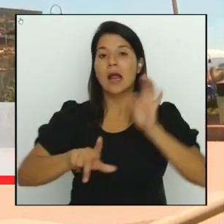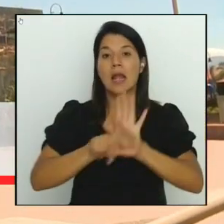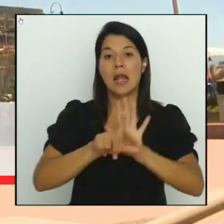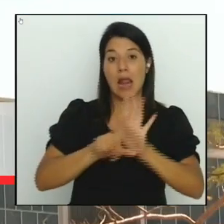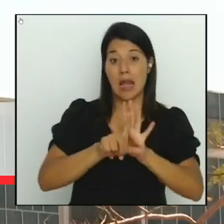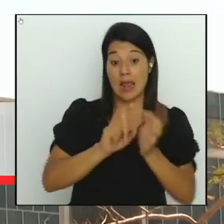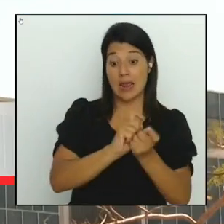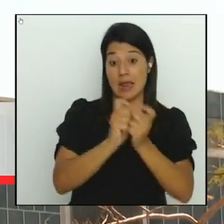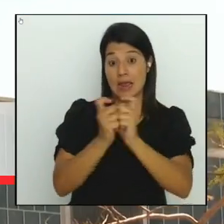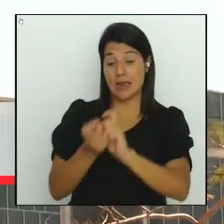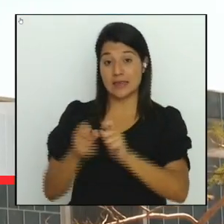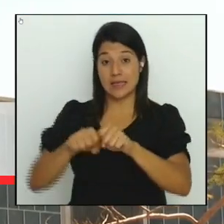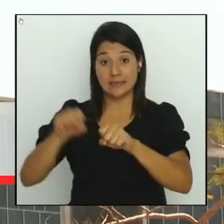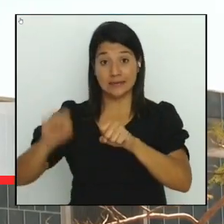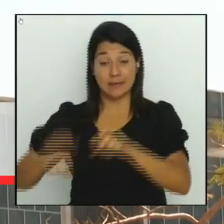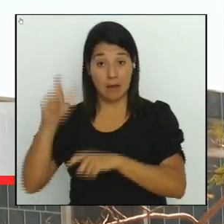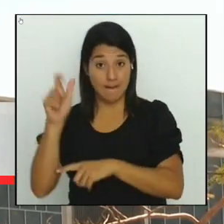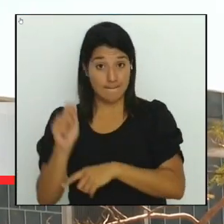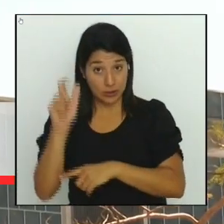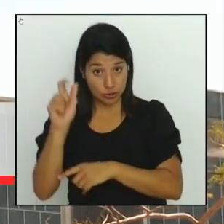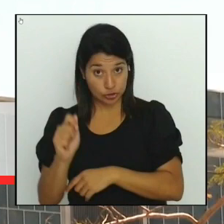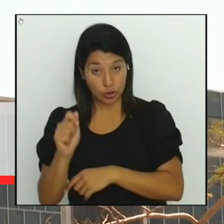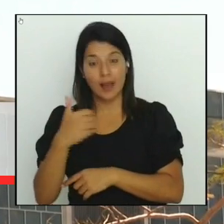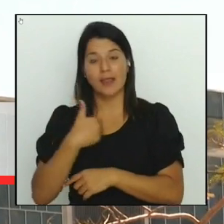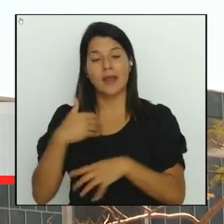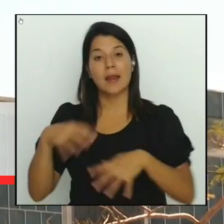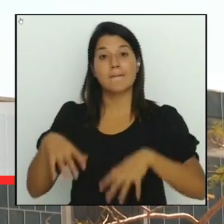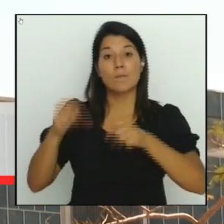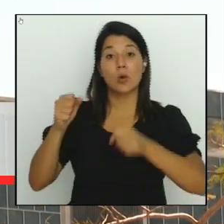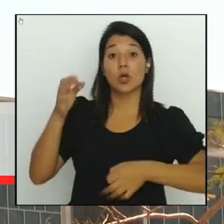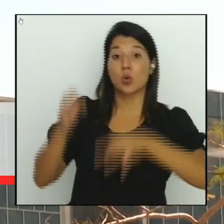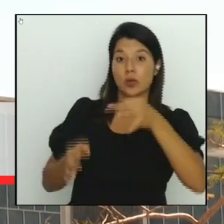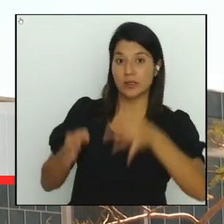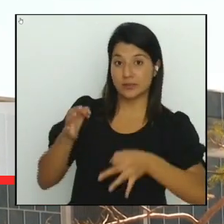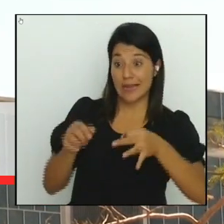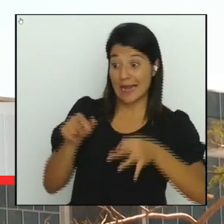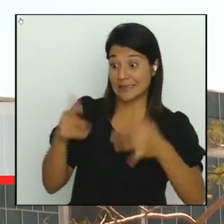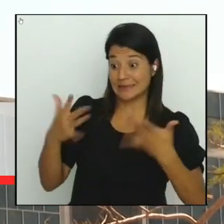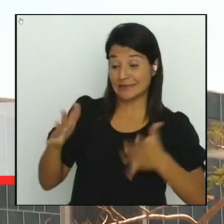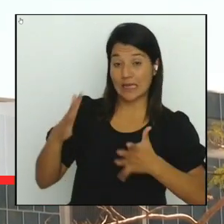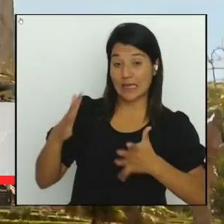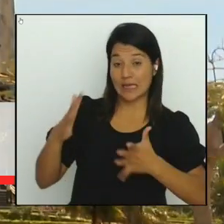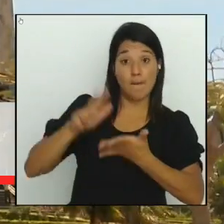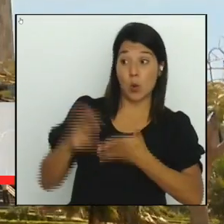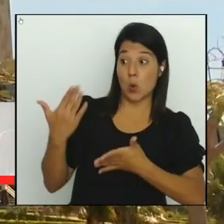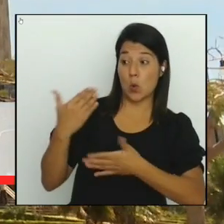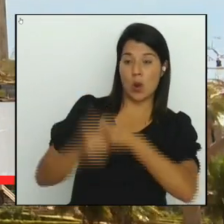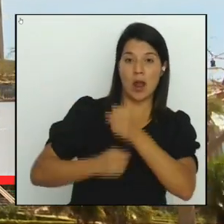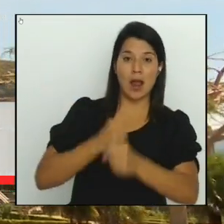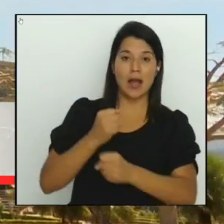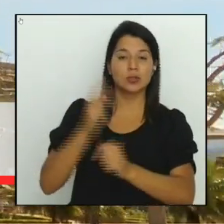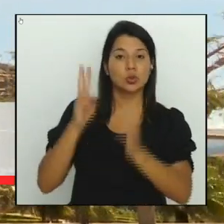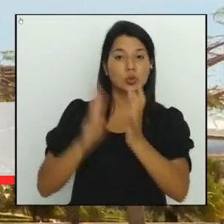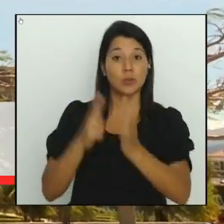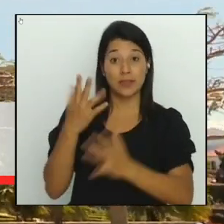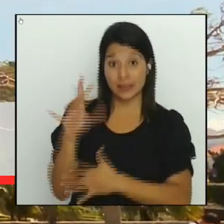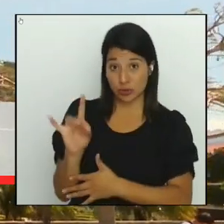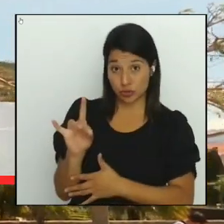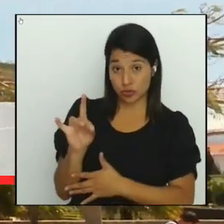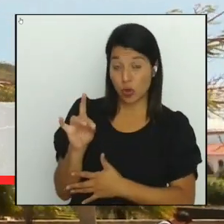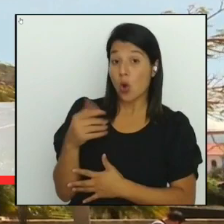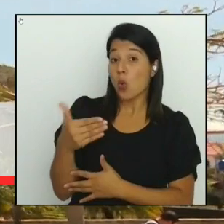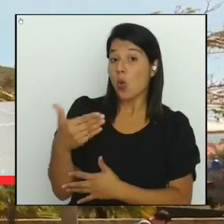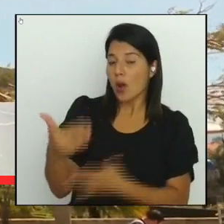jubilaciones y pensiones del Poder Judicial, que fue aprobado en el año 2018. Una vez que entrara a regir